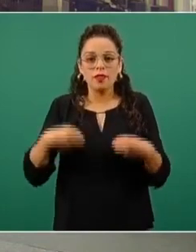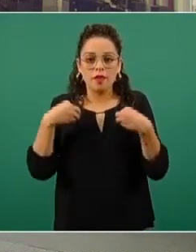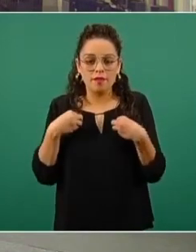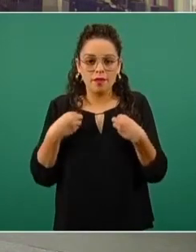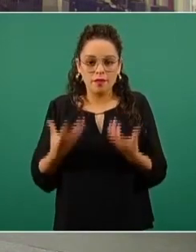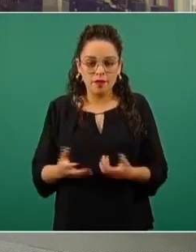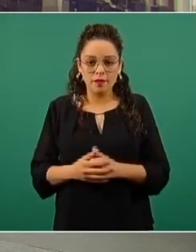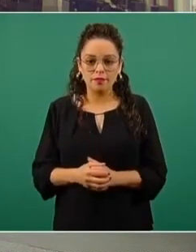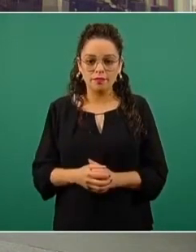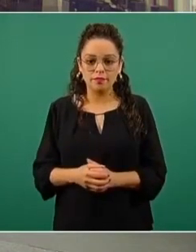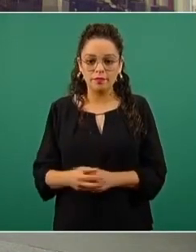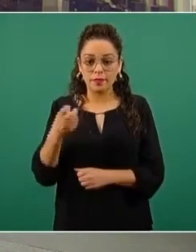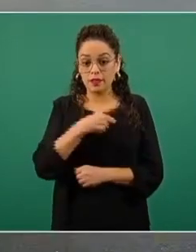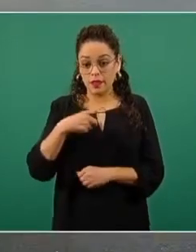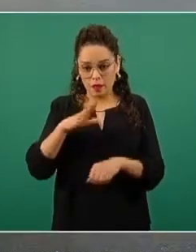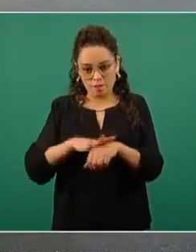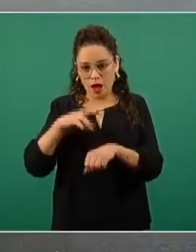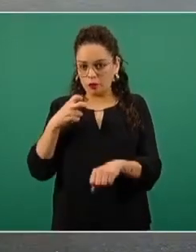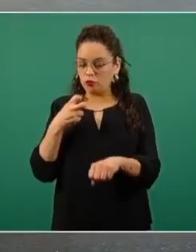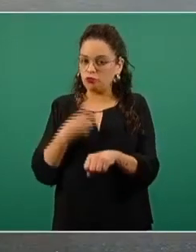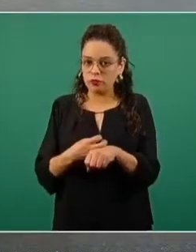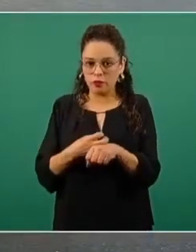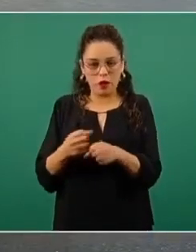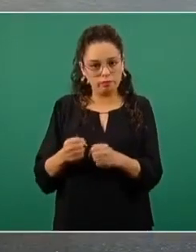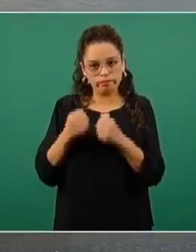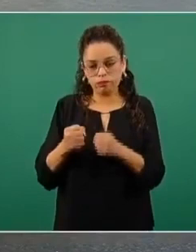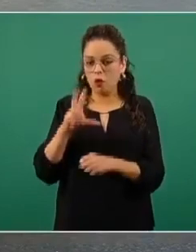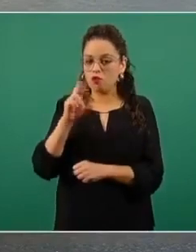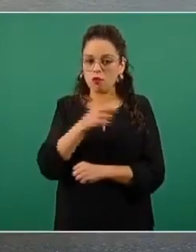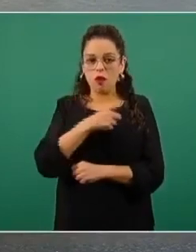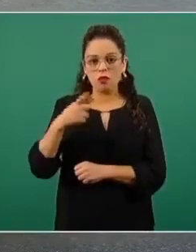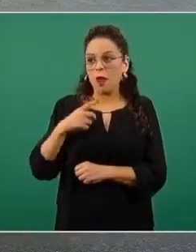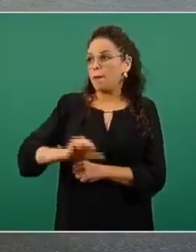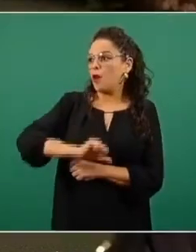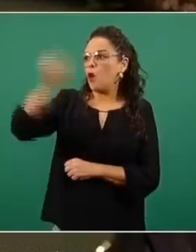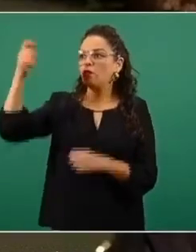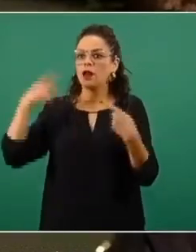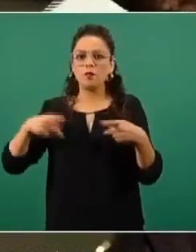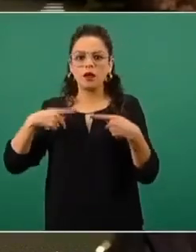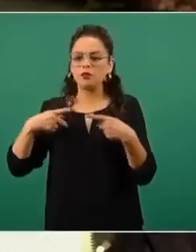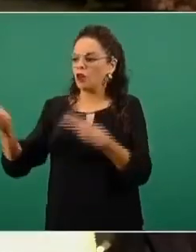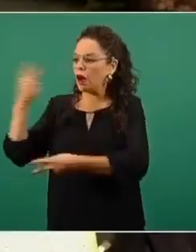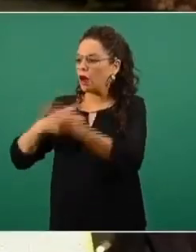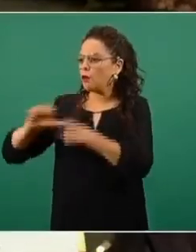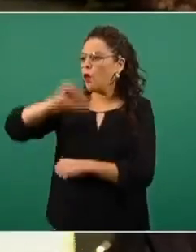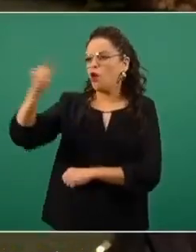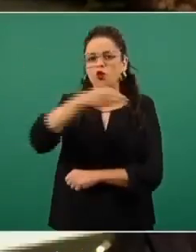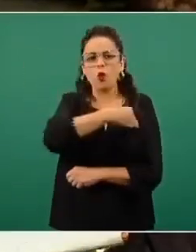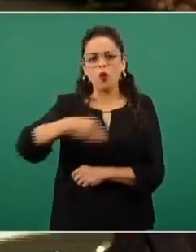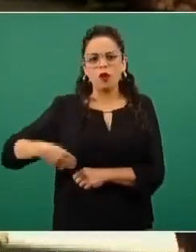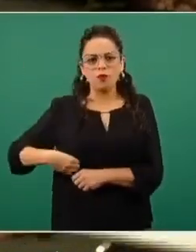rigorista en este sentido, no se permita que otras personas que no son del municipio o que vienen de otros lados, se